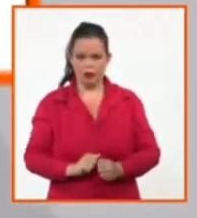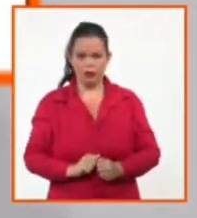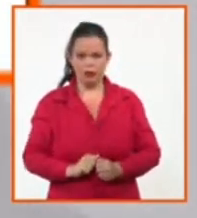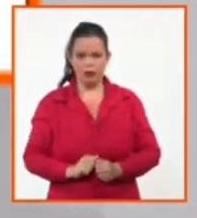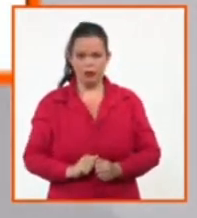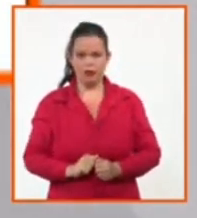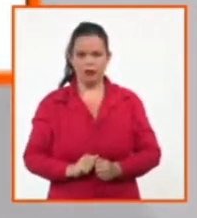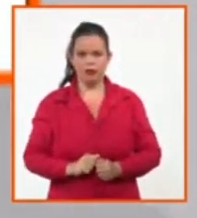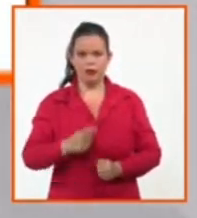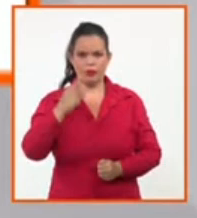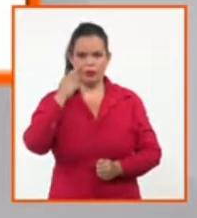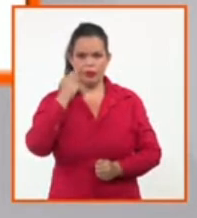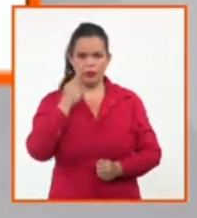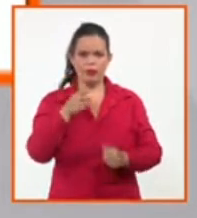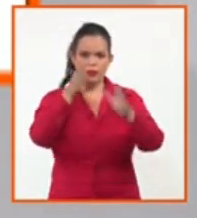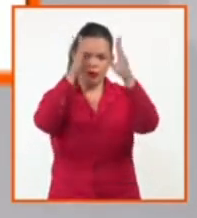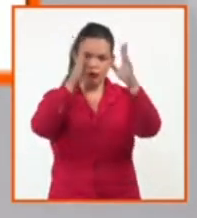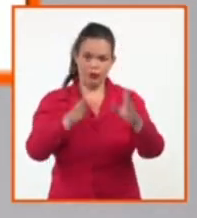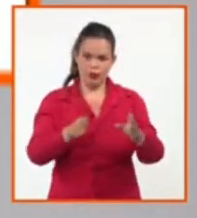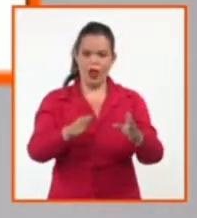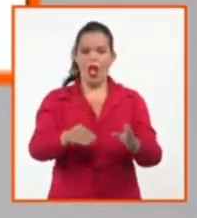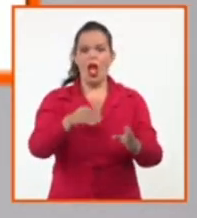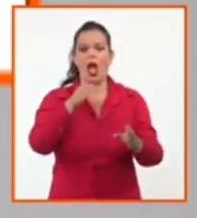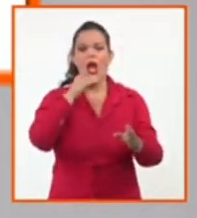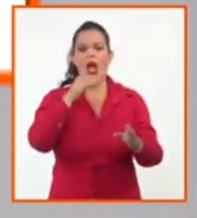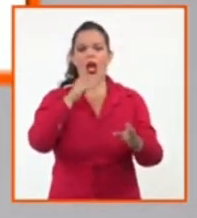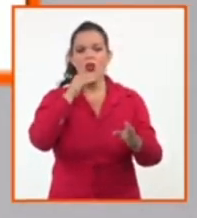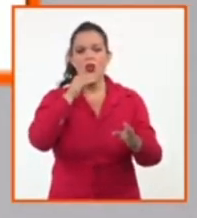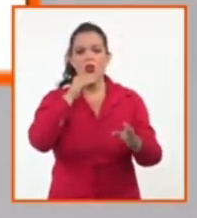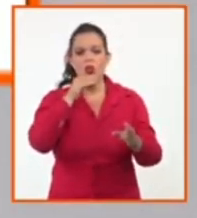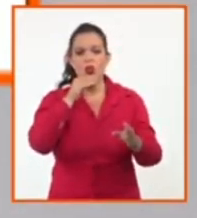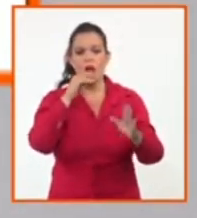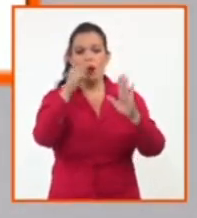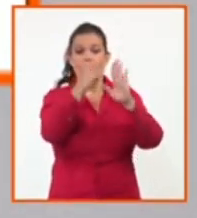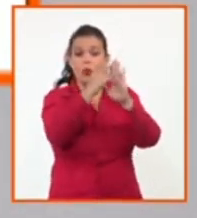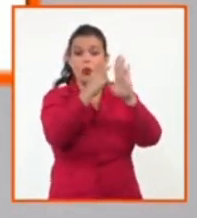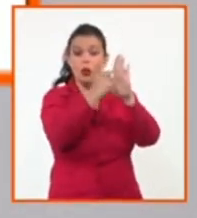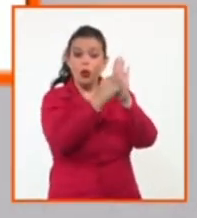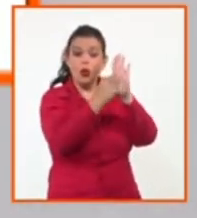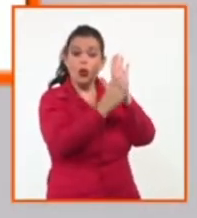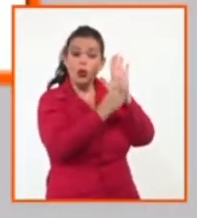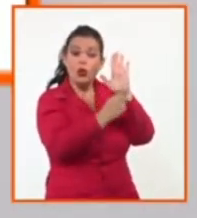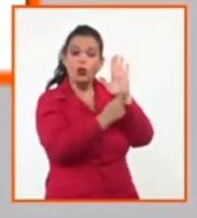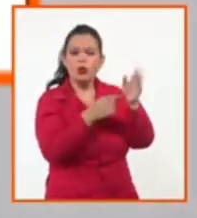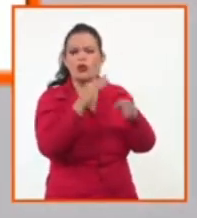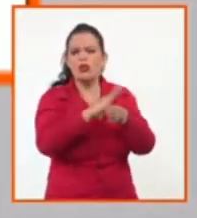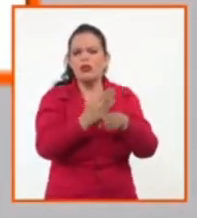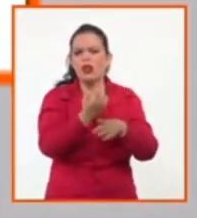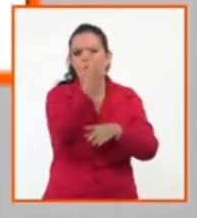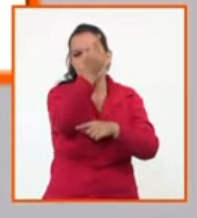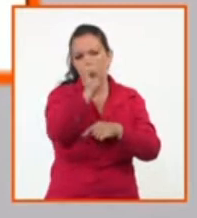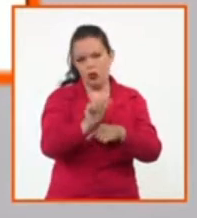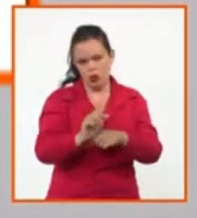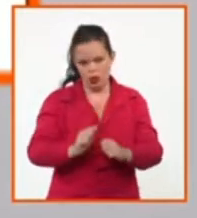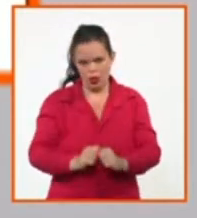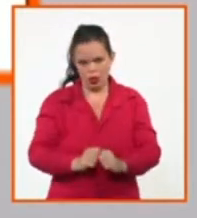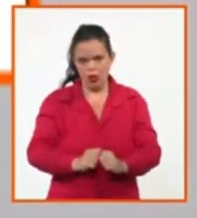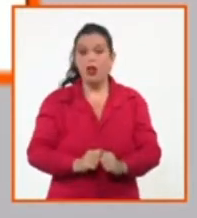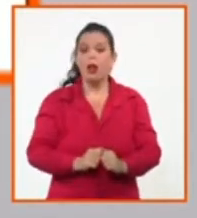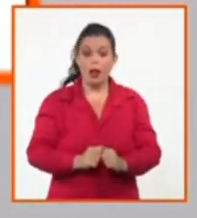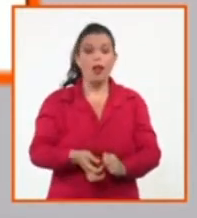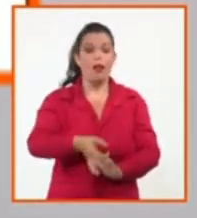las columnas que están en azul son, cada punto es una persona, y son los niveles de inmunidad que alcanza cada persona